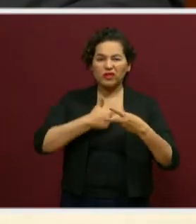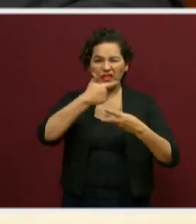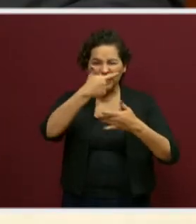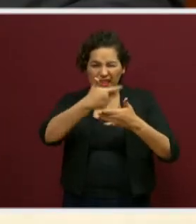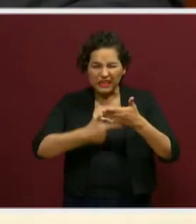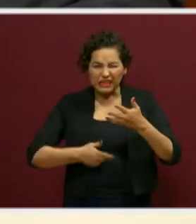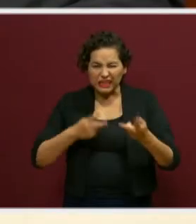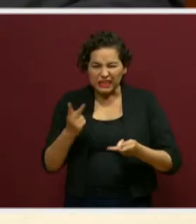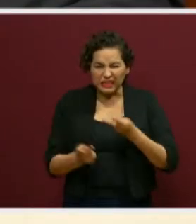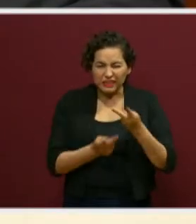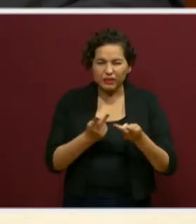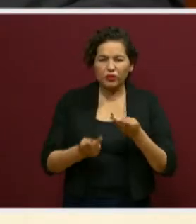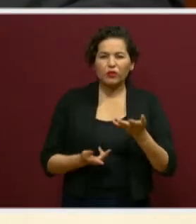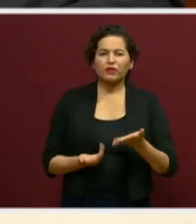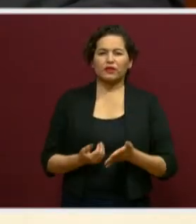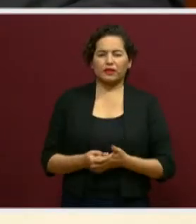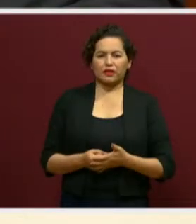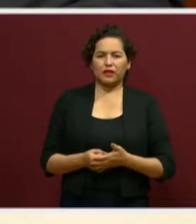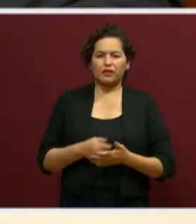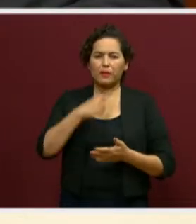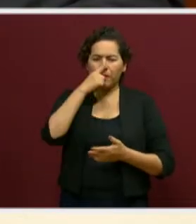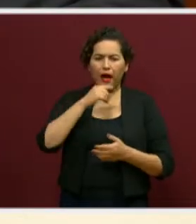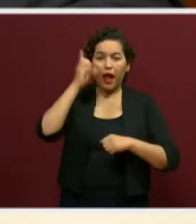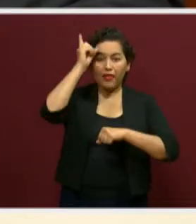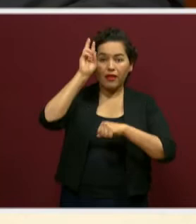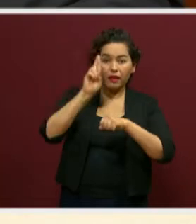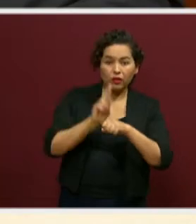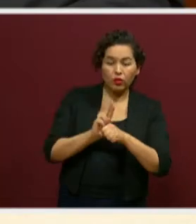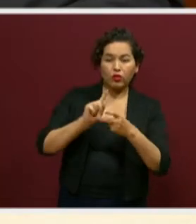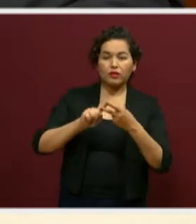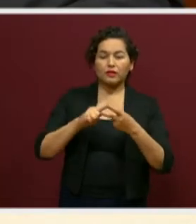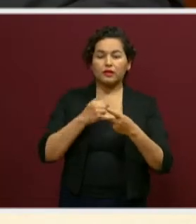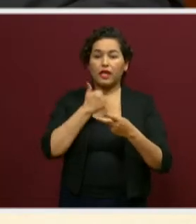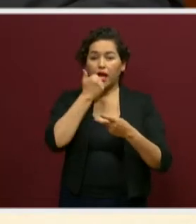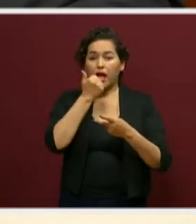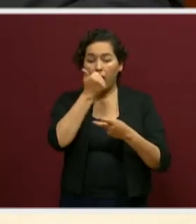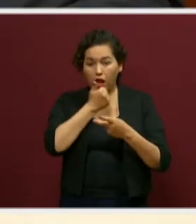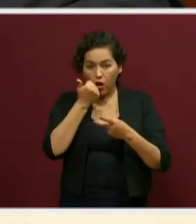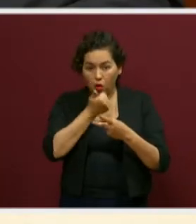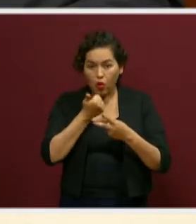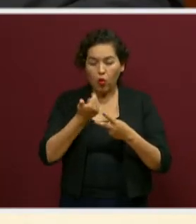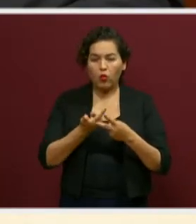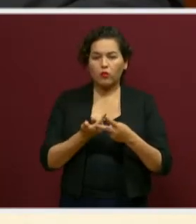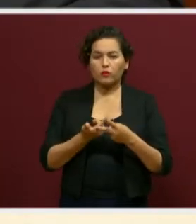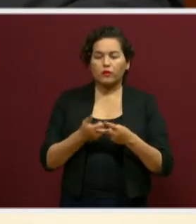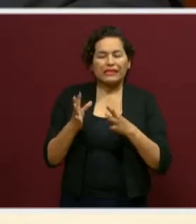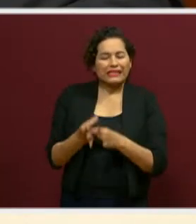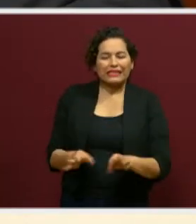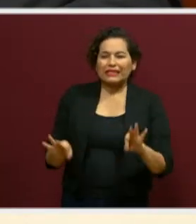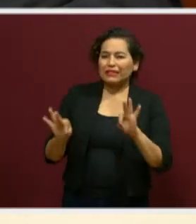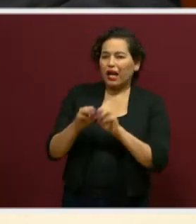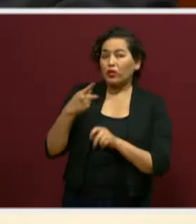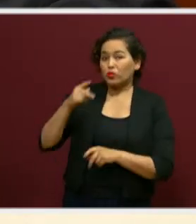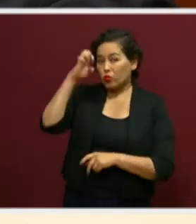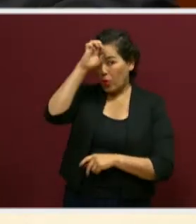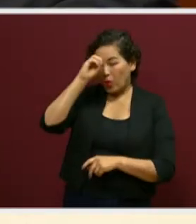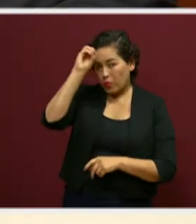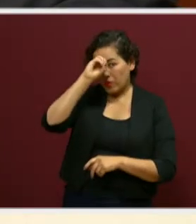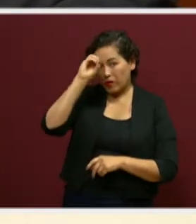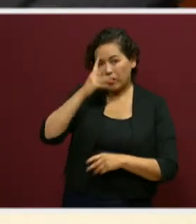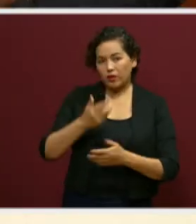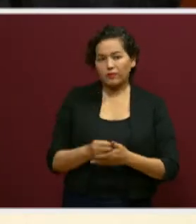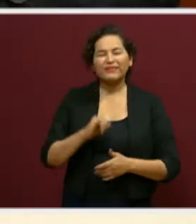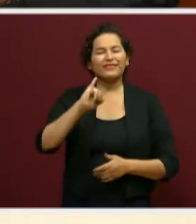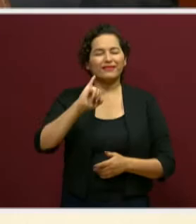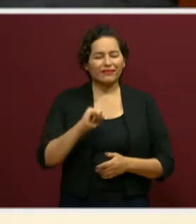y para estudiantes. Qué importante conocer el sentir y la opinión de los directivos y los estudiantes. Claro que sí. Voy a